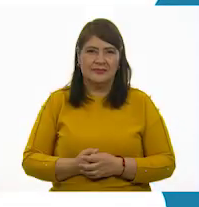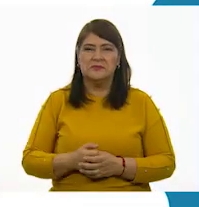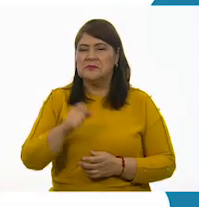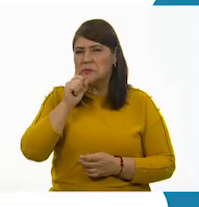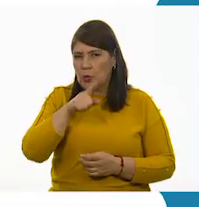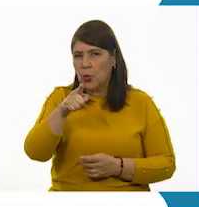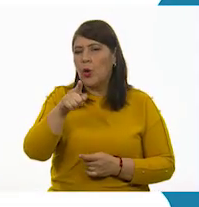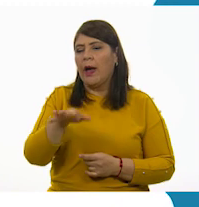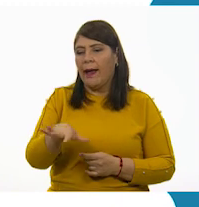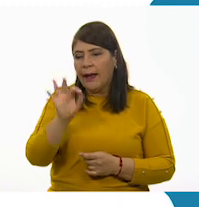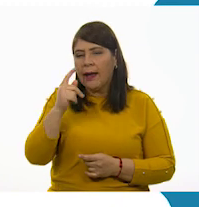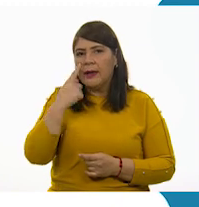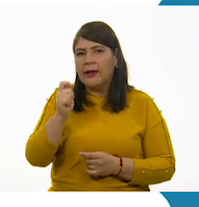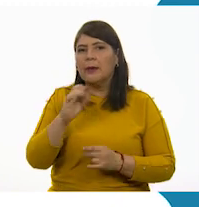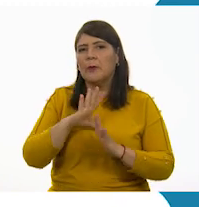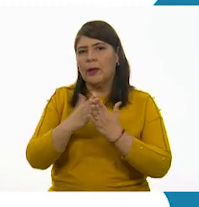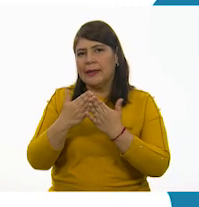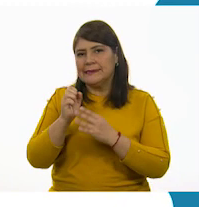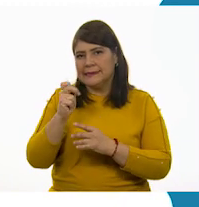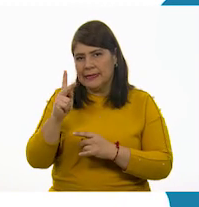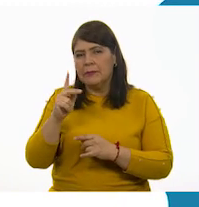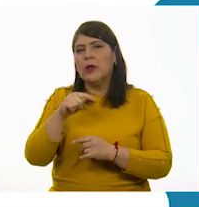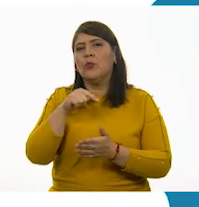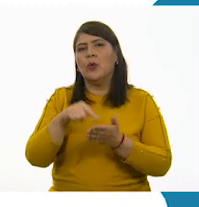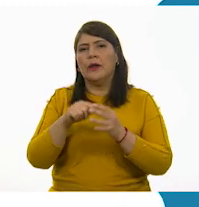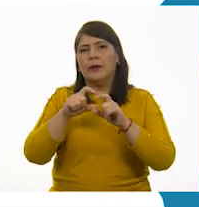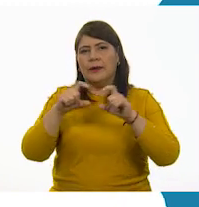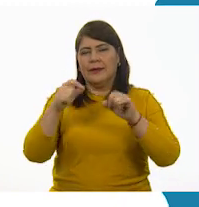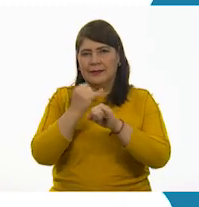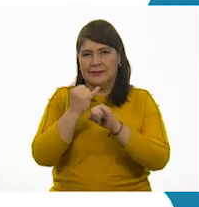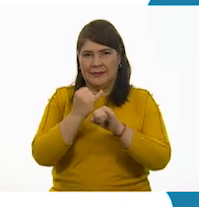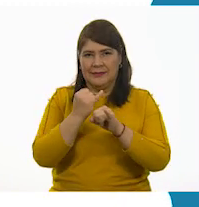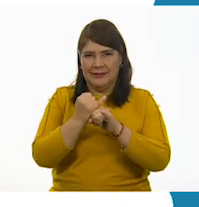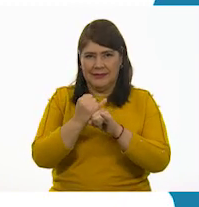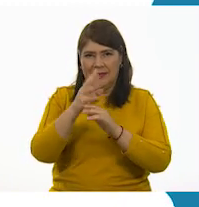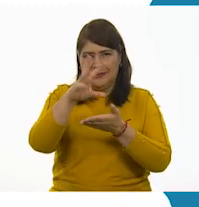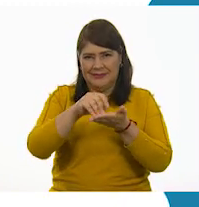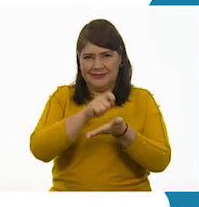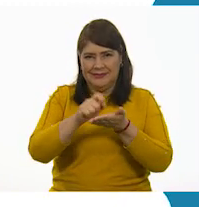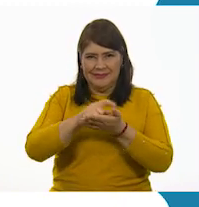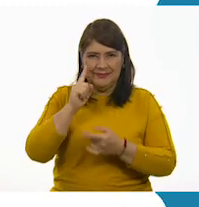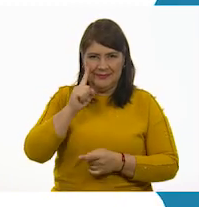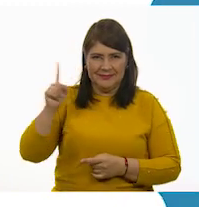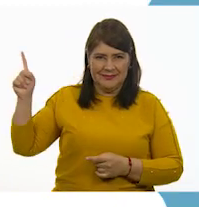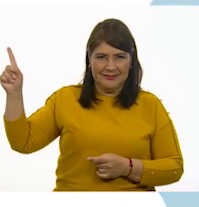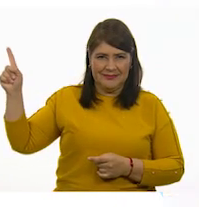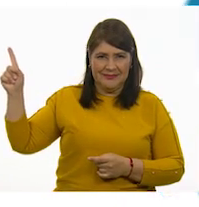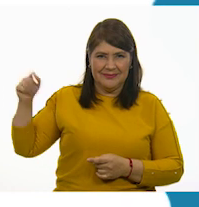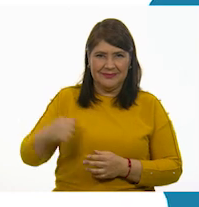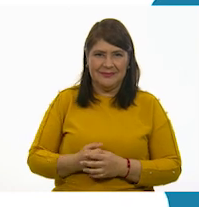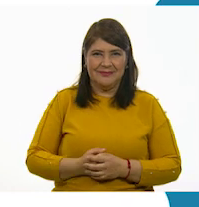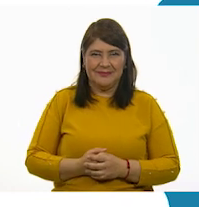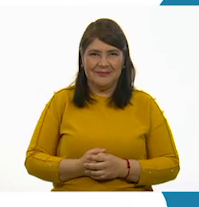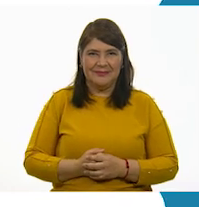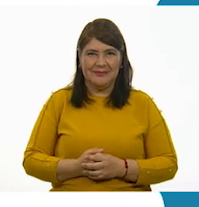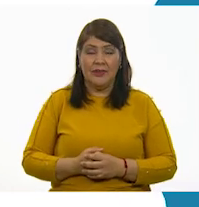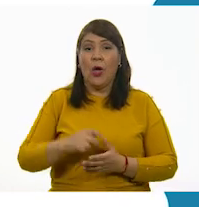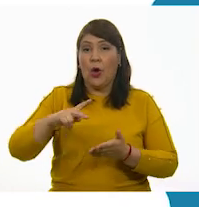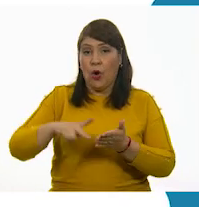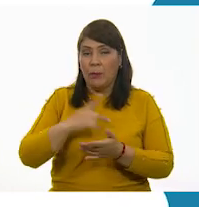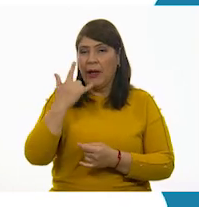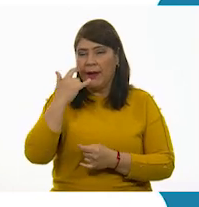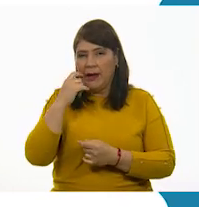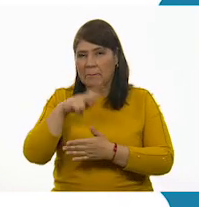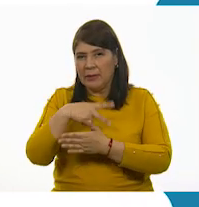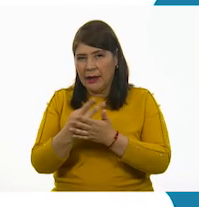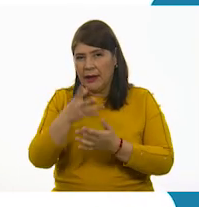También puedes encontrar los libros de texto en la página conalitech.cep.gov.mx. Si quieres volver a ver